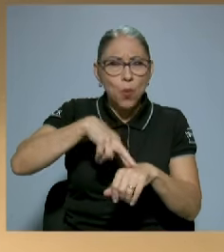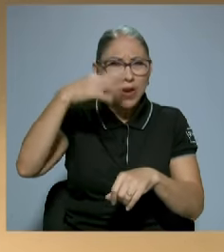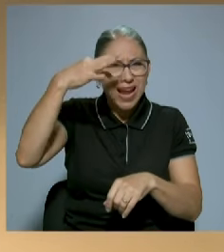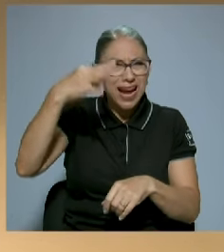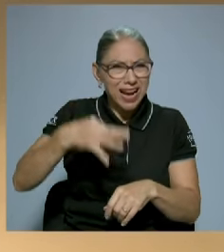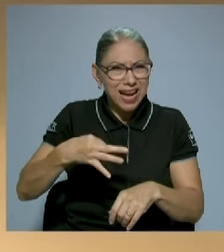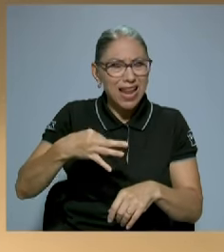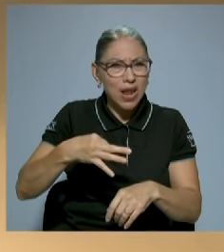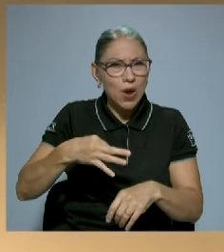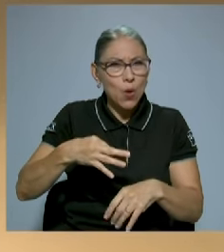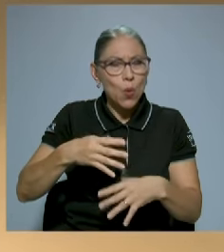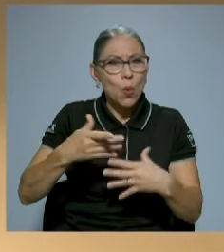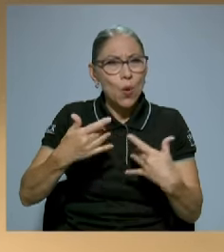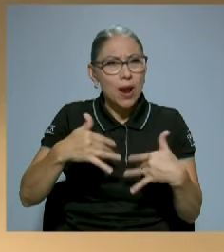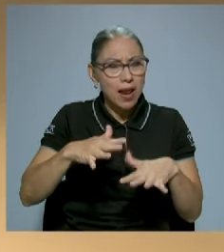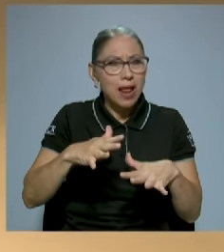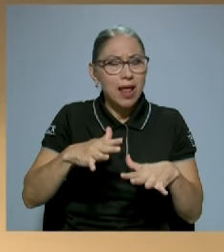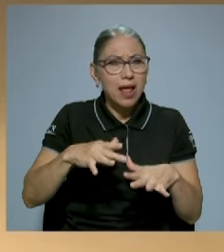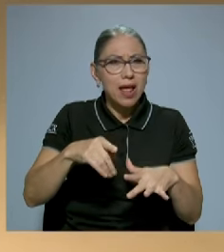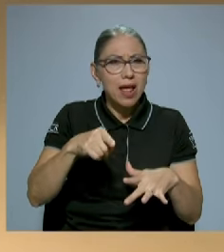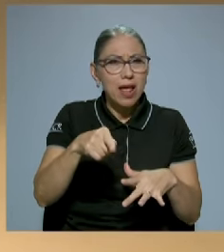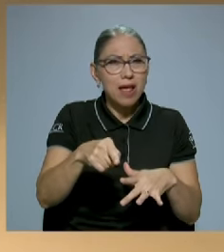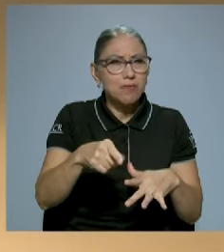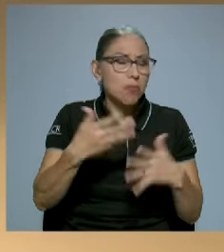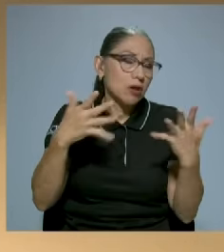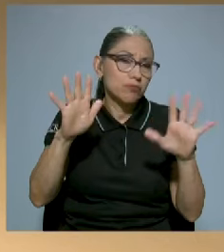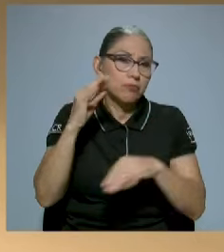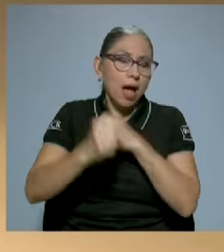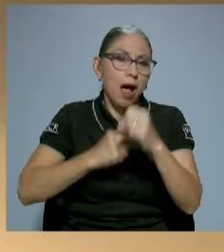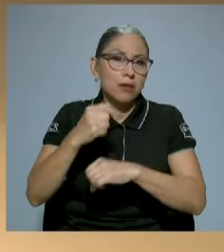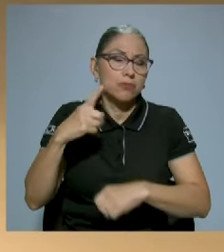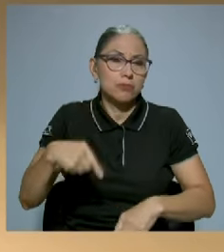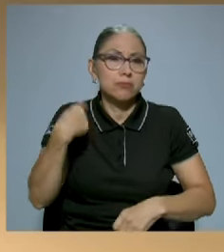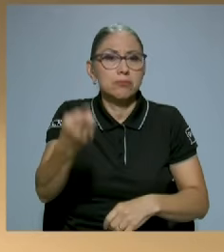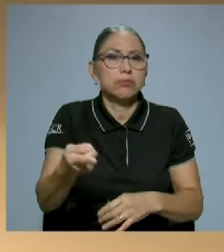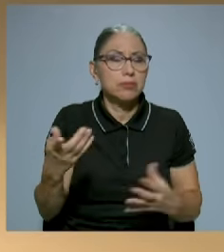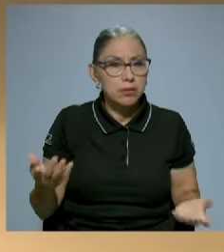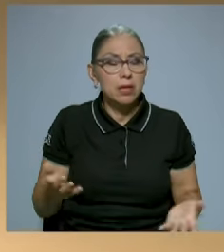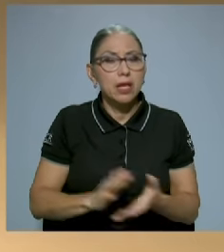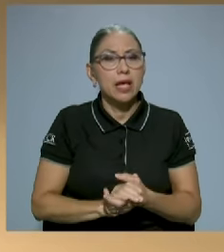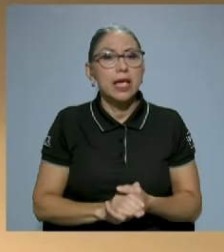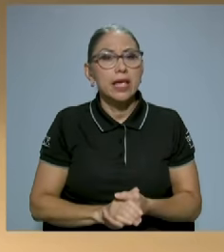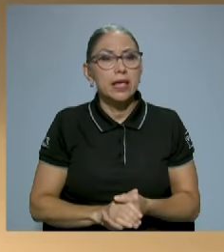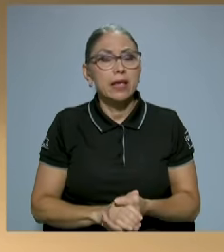la de De Gaulle, bueno, años después, y